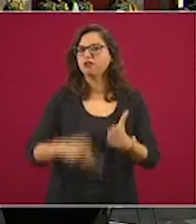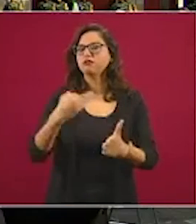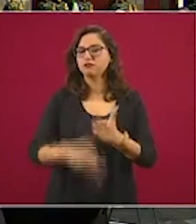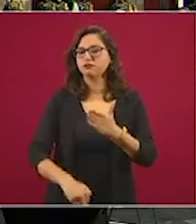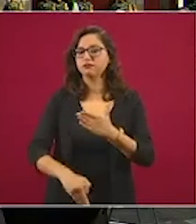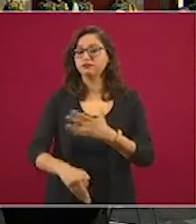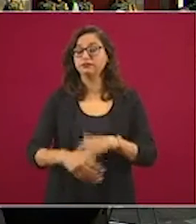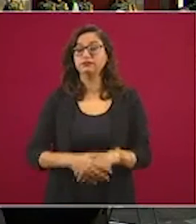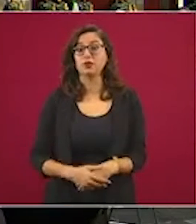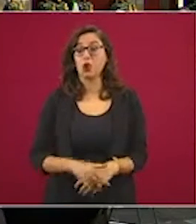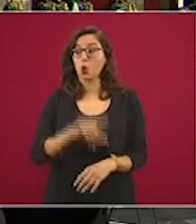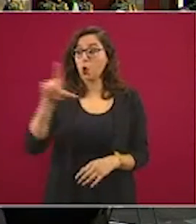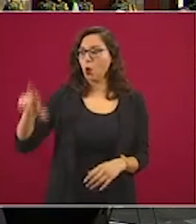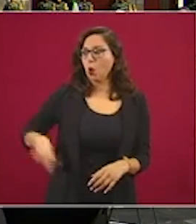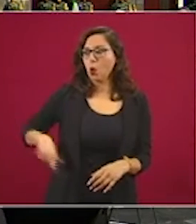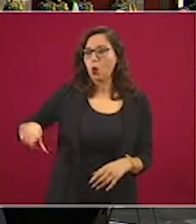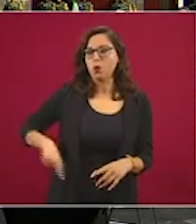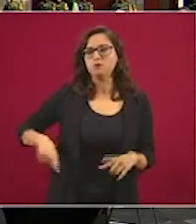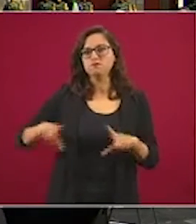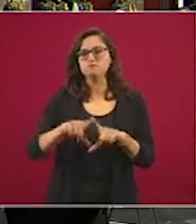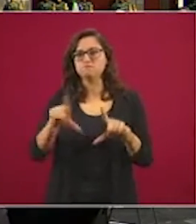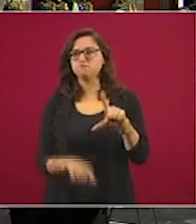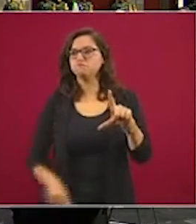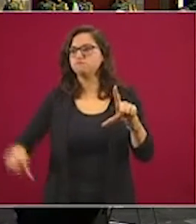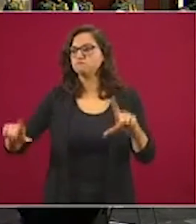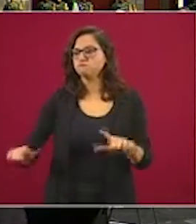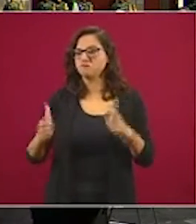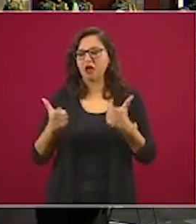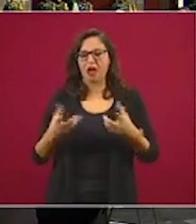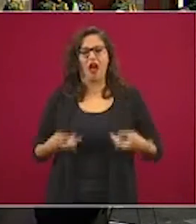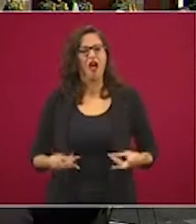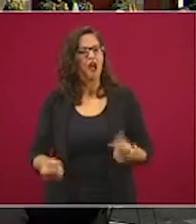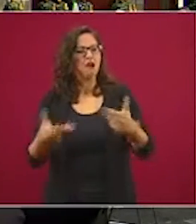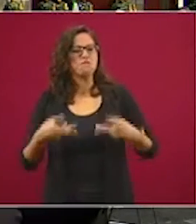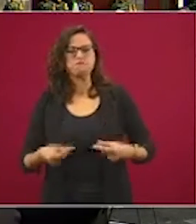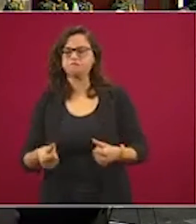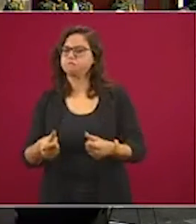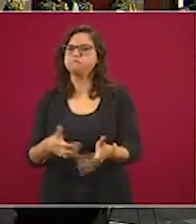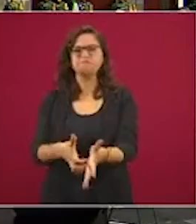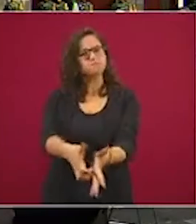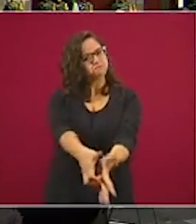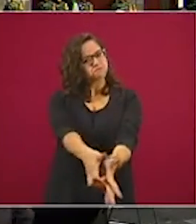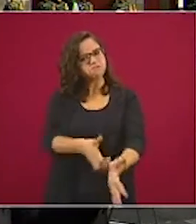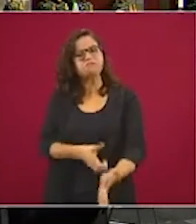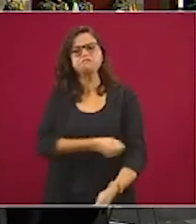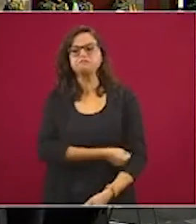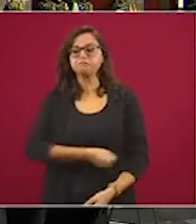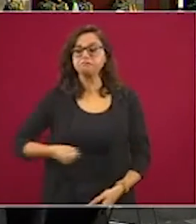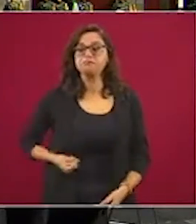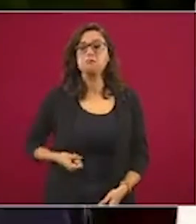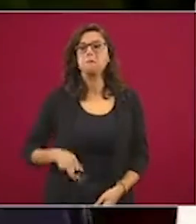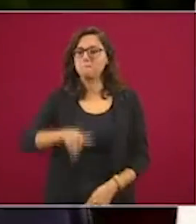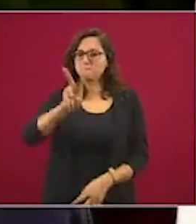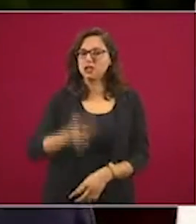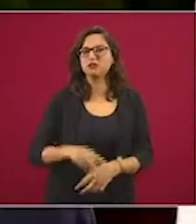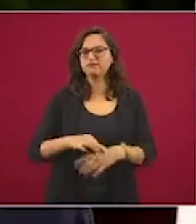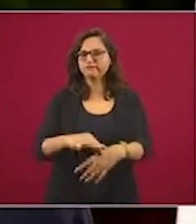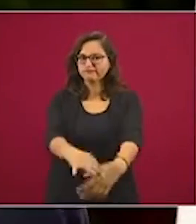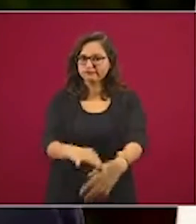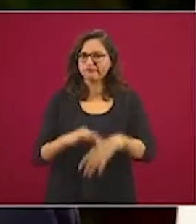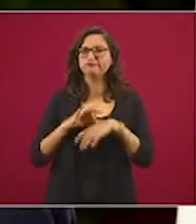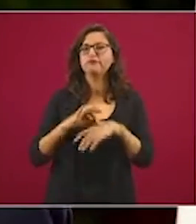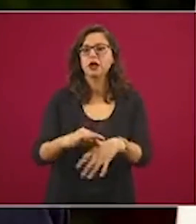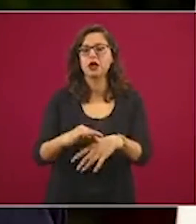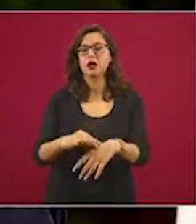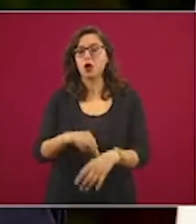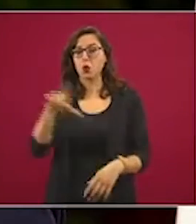una realidad, son hechos, no palabras, ya no hay lujos en